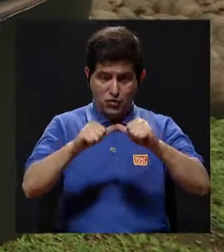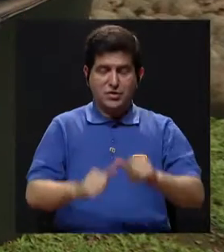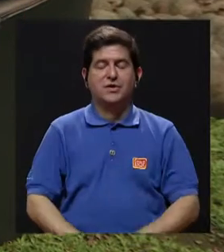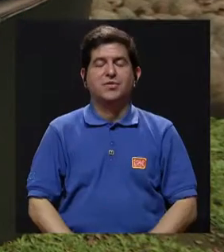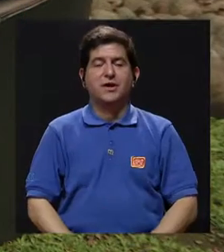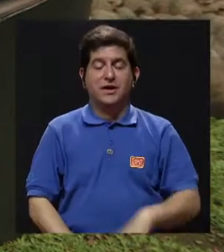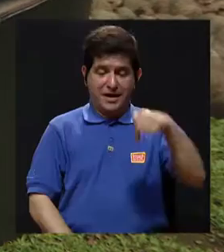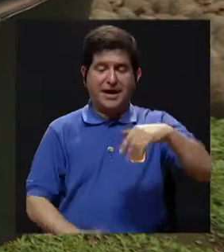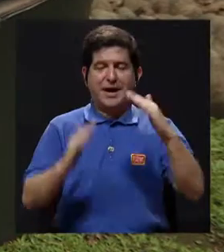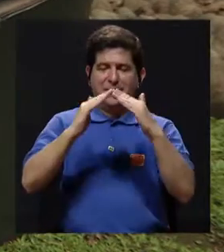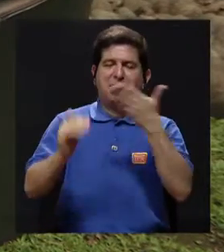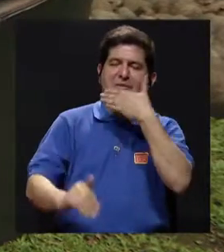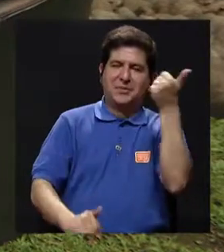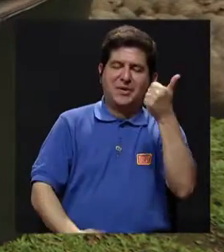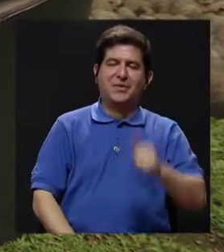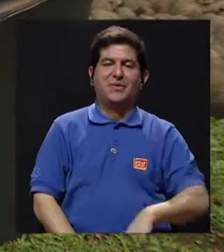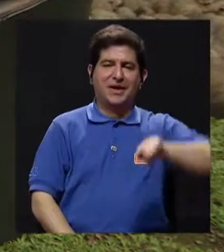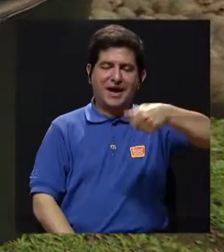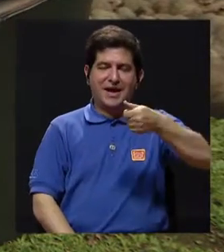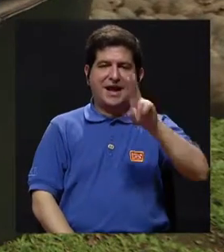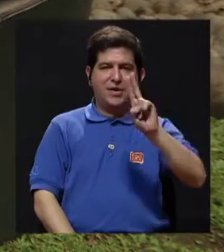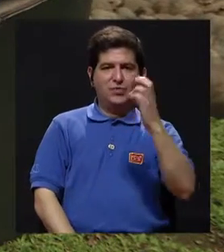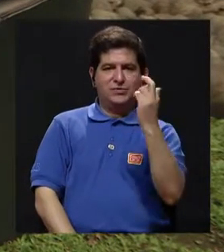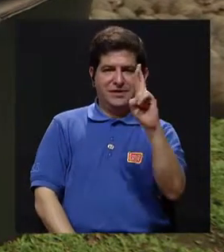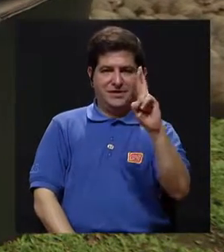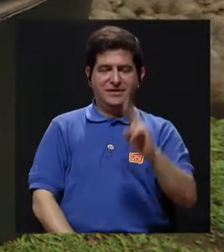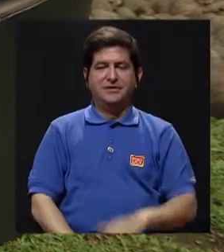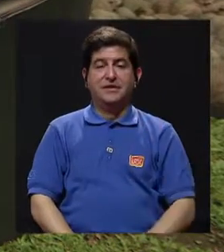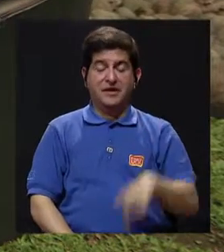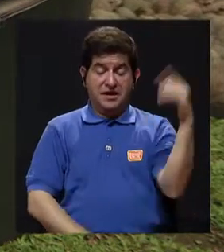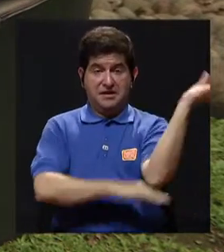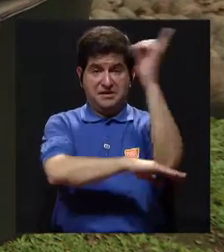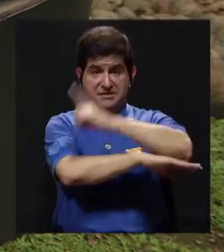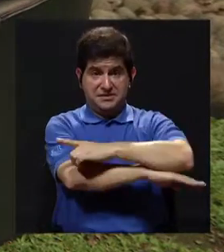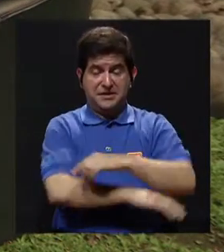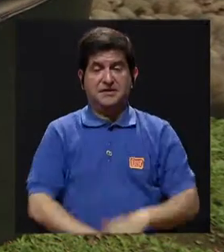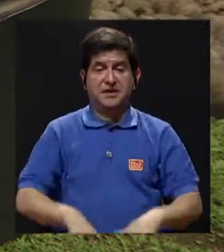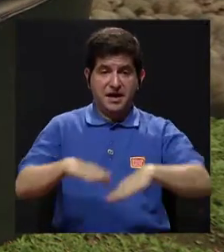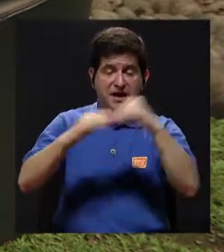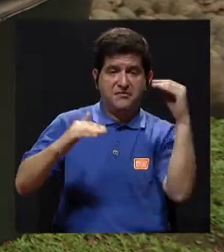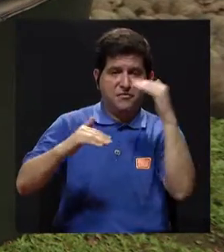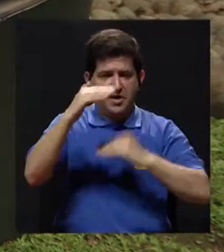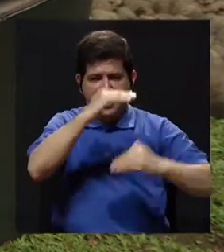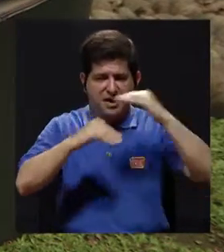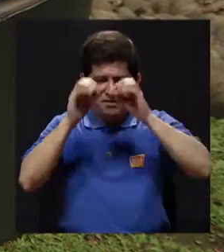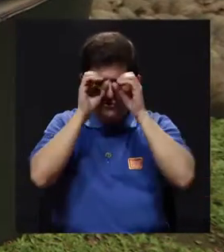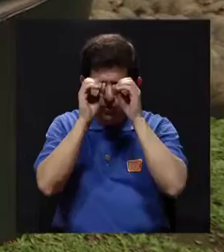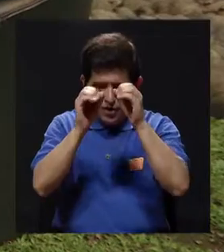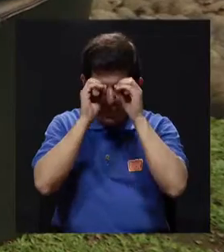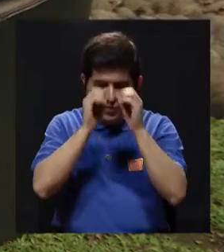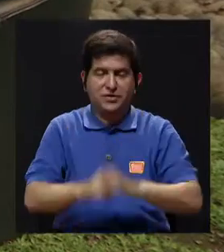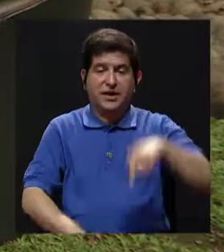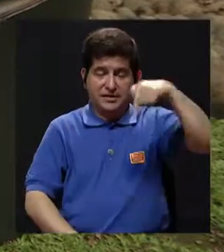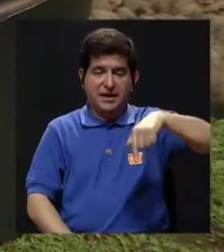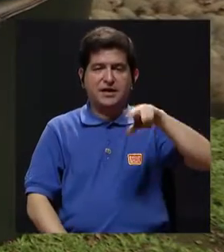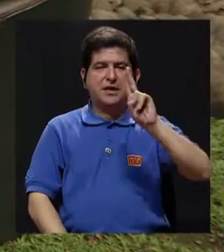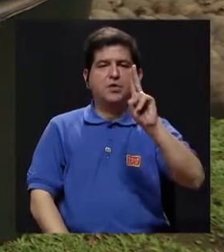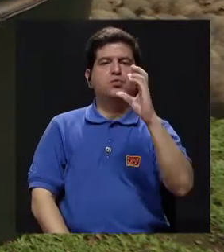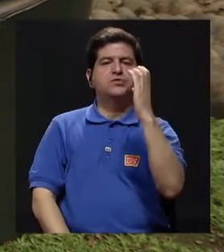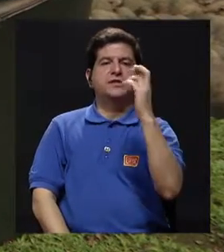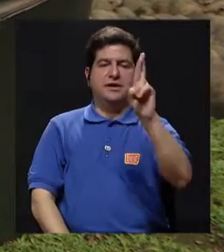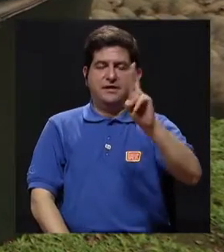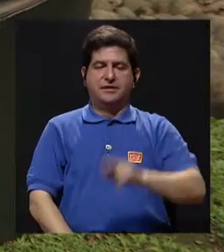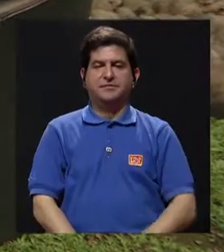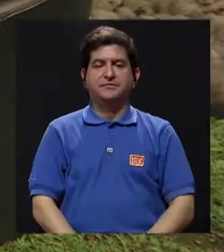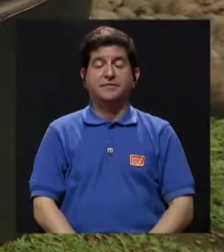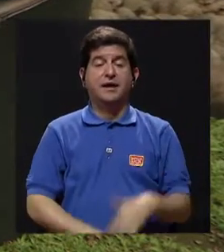Continuamos con más Somos Vivir Mejor aquí por su canal UCR. Nos encontramos el día de hoy en las afueras de la Facultad de Microbiología de aquí de la Universidad